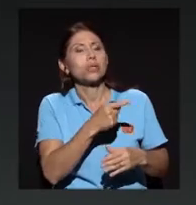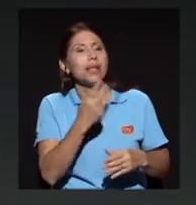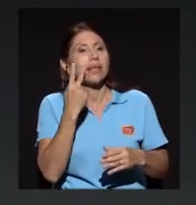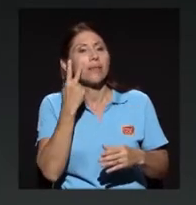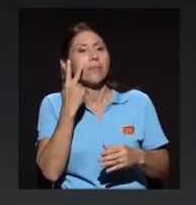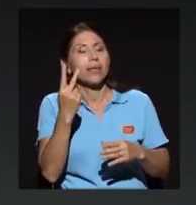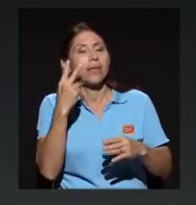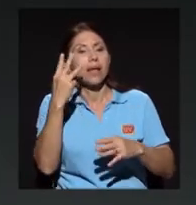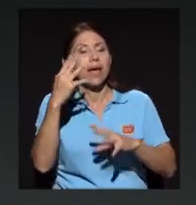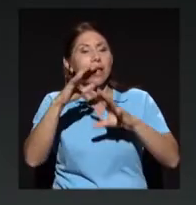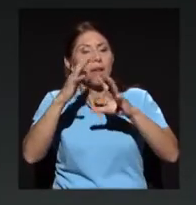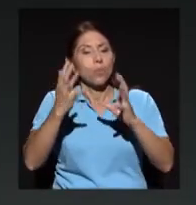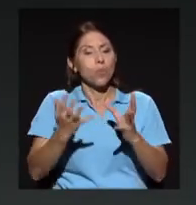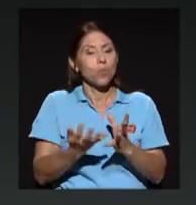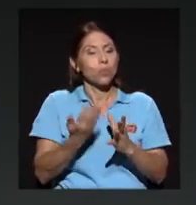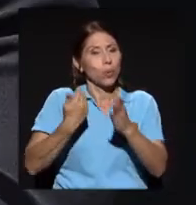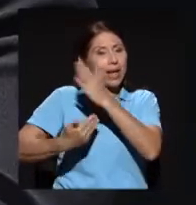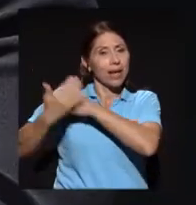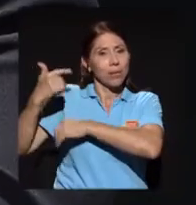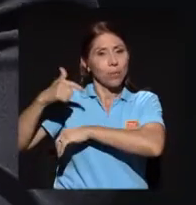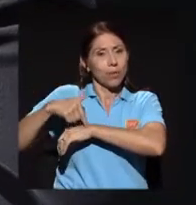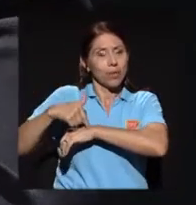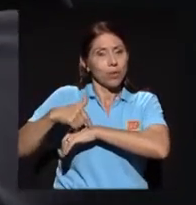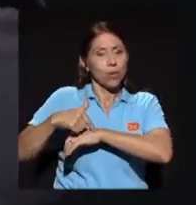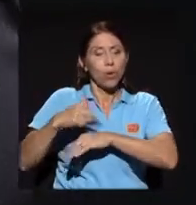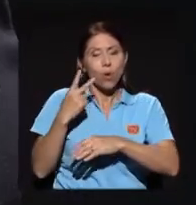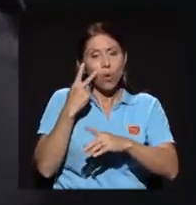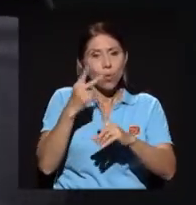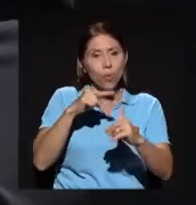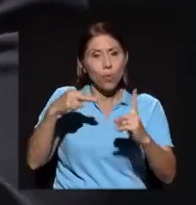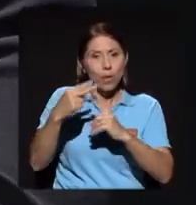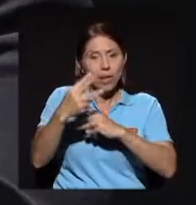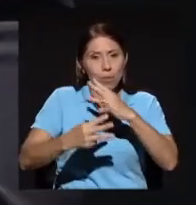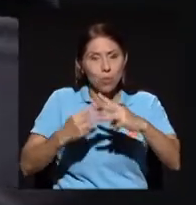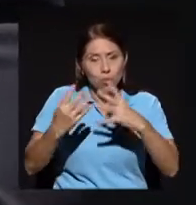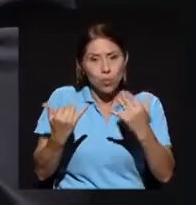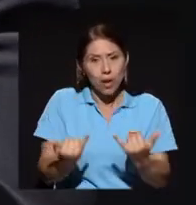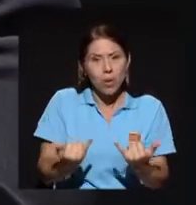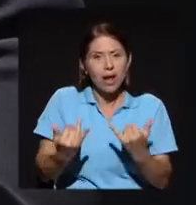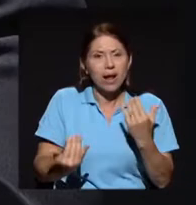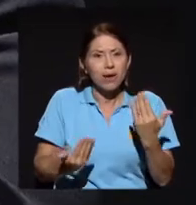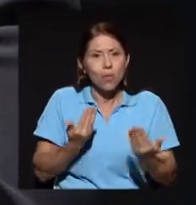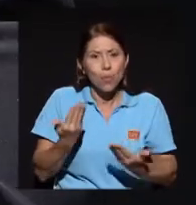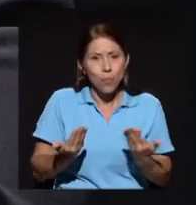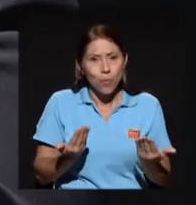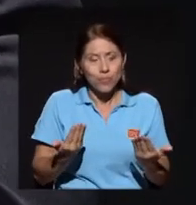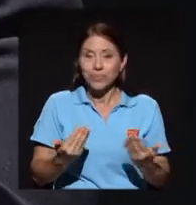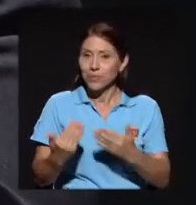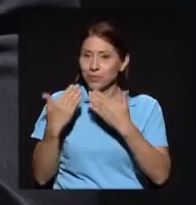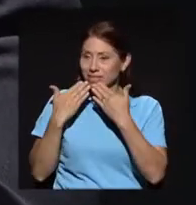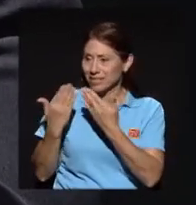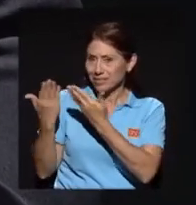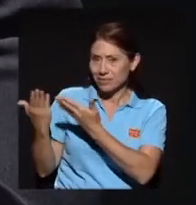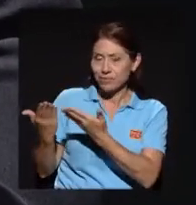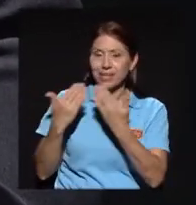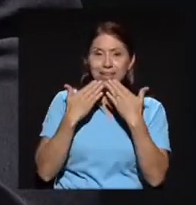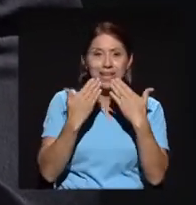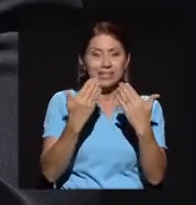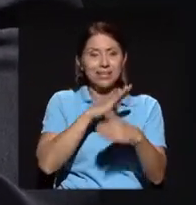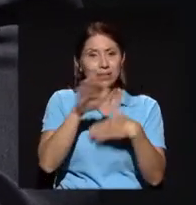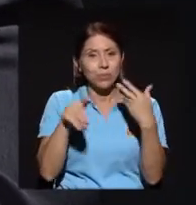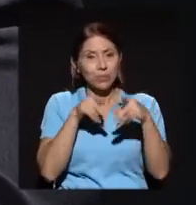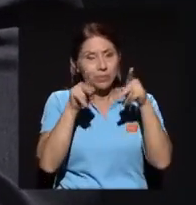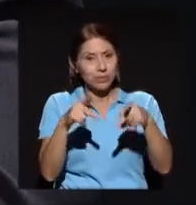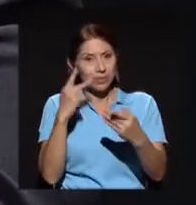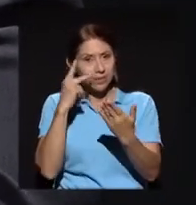entonces y cómo lo mira ahora. Sí. Bueno, muchas gracias, don Juan, y muchas gracias a todos los televidentes.